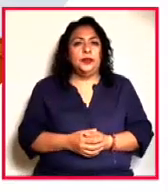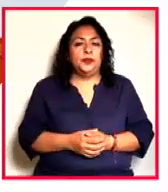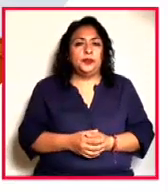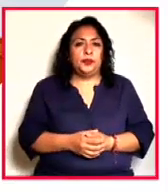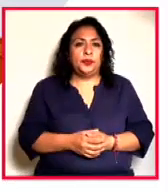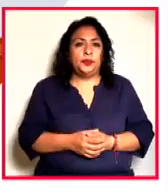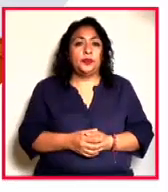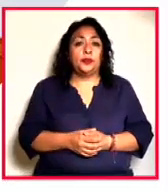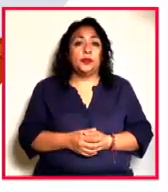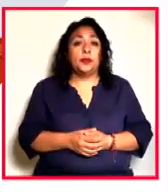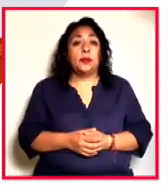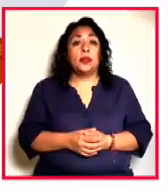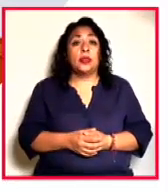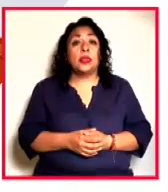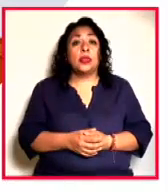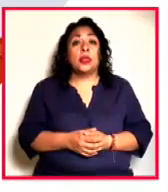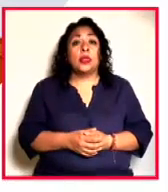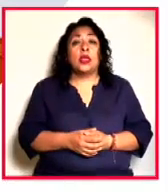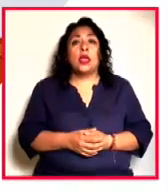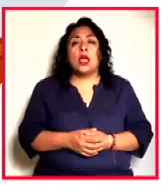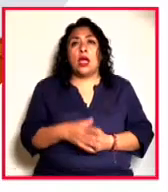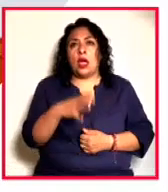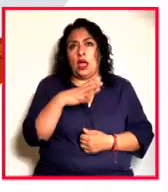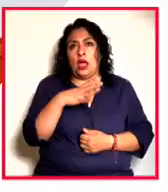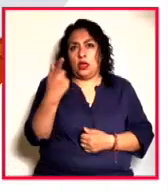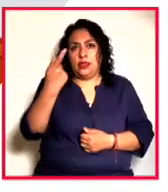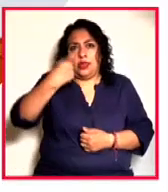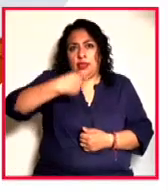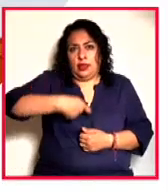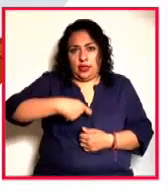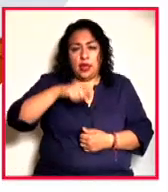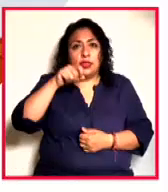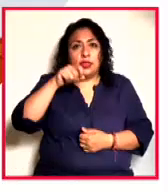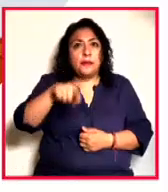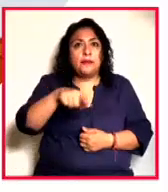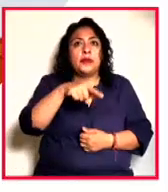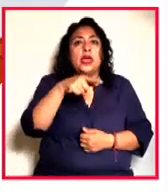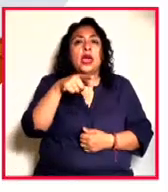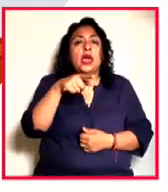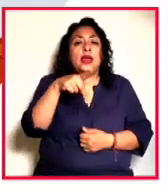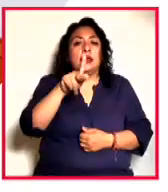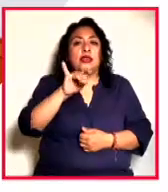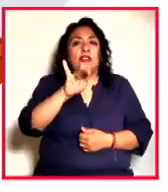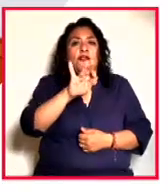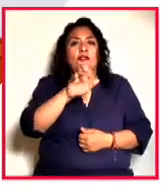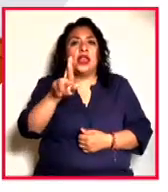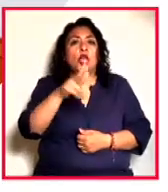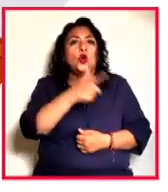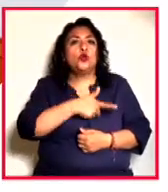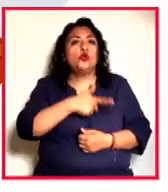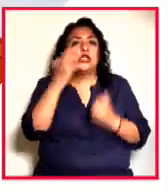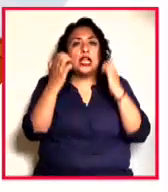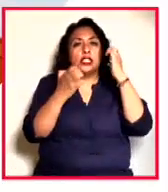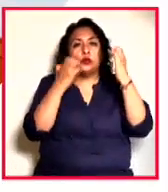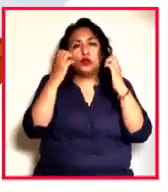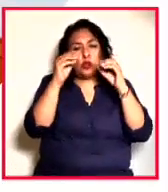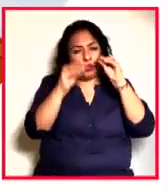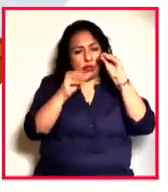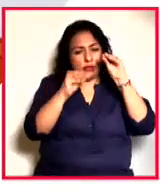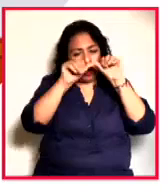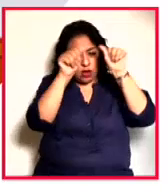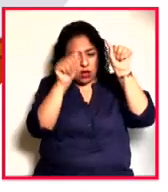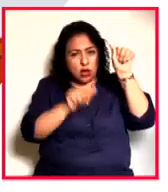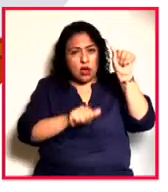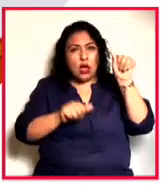El plomo y las denizas son su huella de identidad. Además, a Kiefer le gusta exponer sus elaboradas esculturas y pinturas